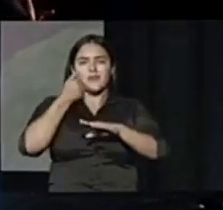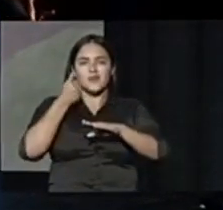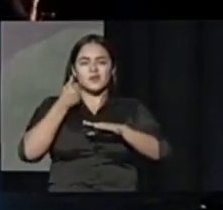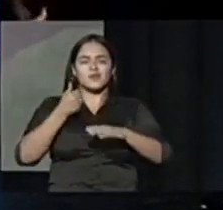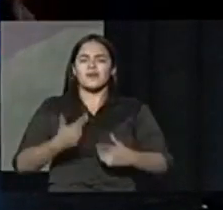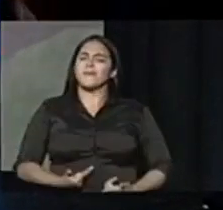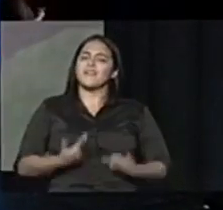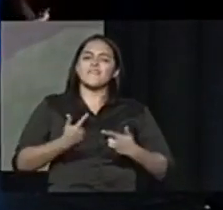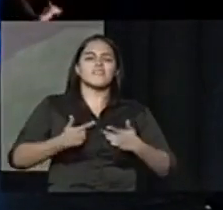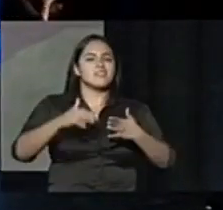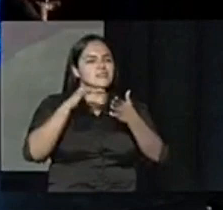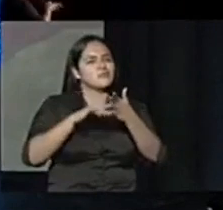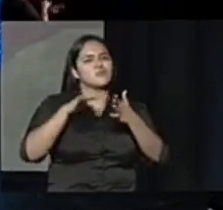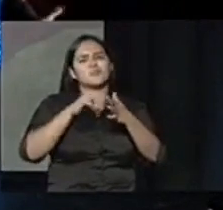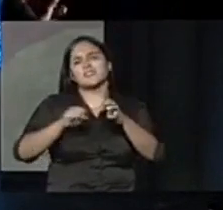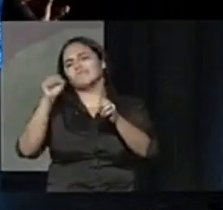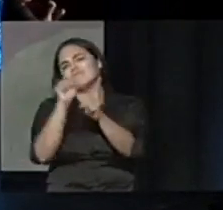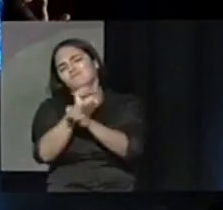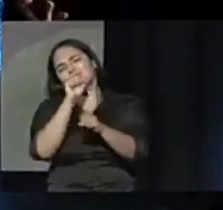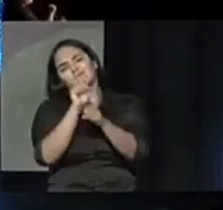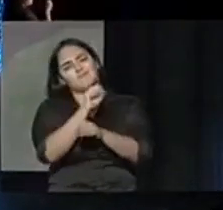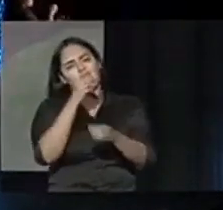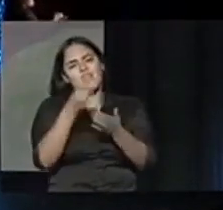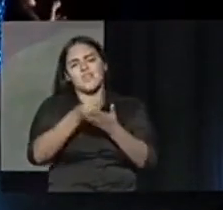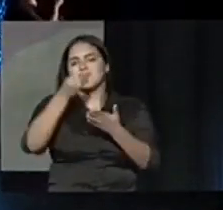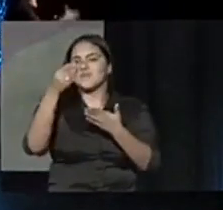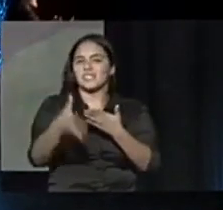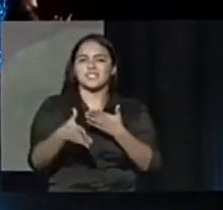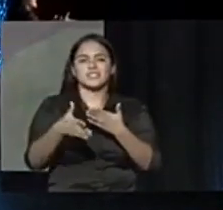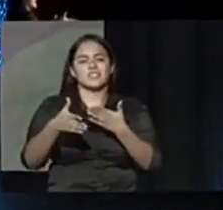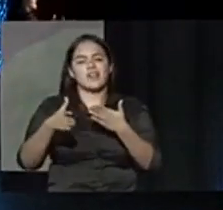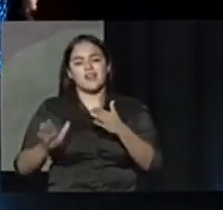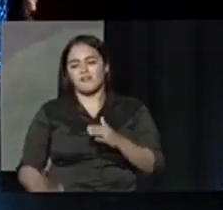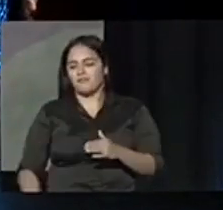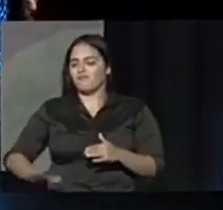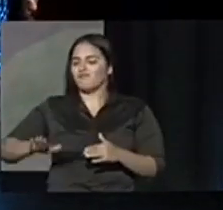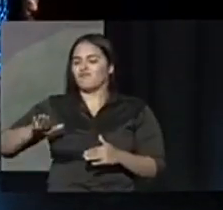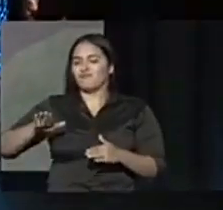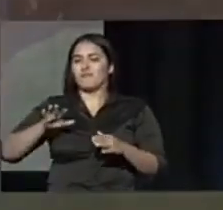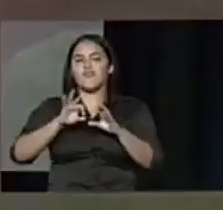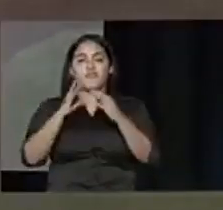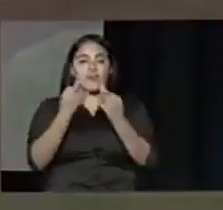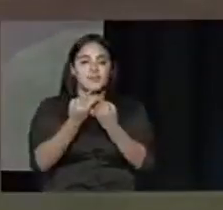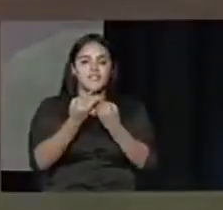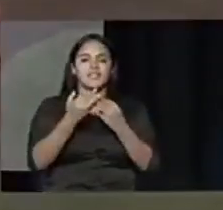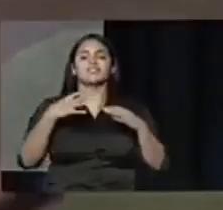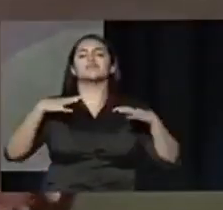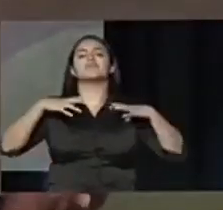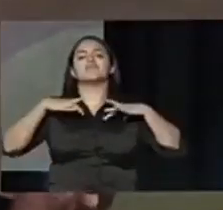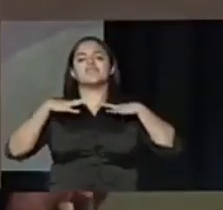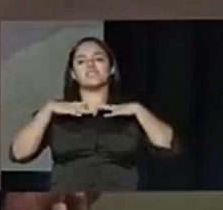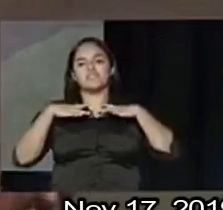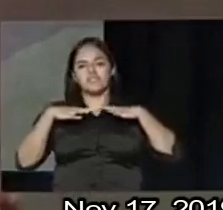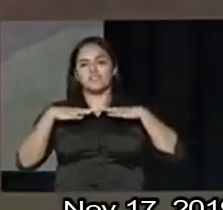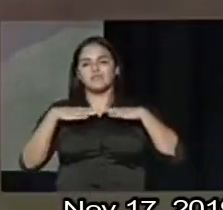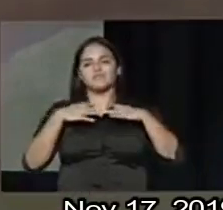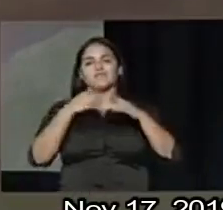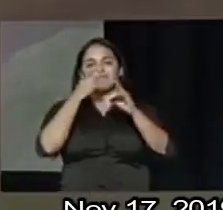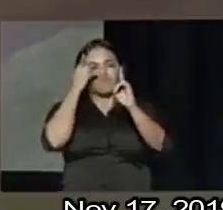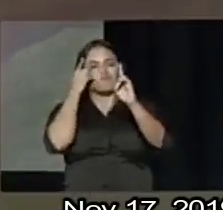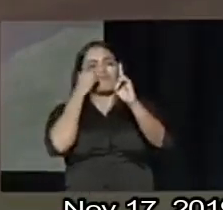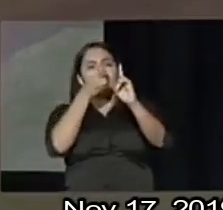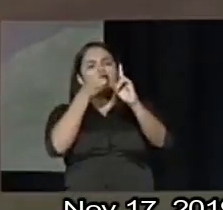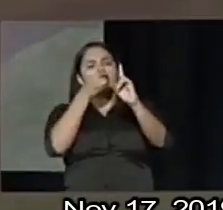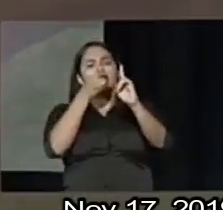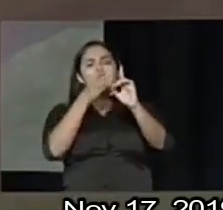estudiar trabajar invertir crear una familia y retirarse aspiramos por lo tanto a una